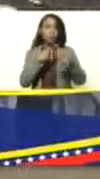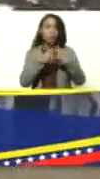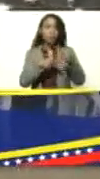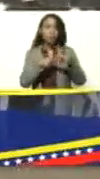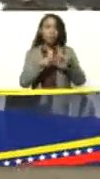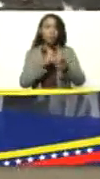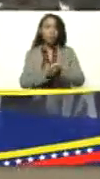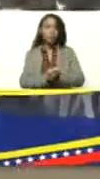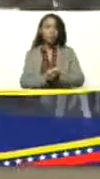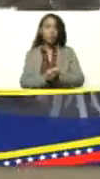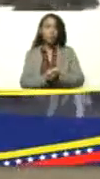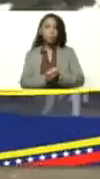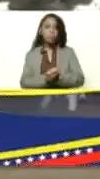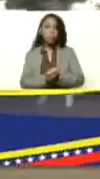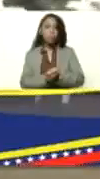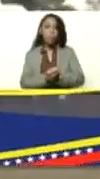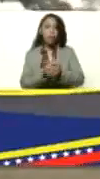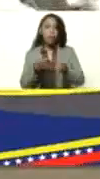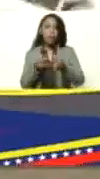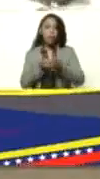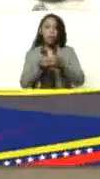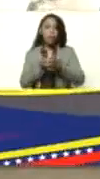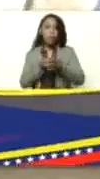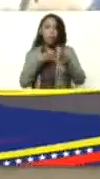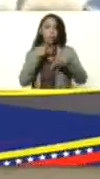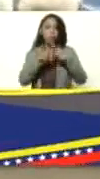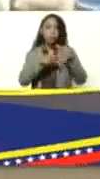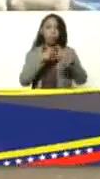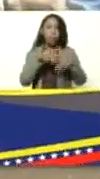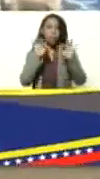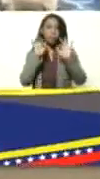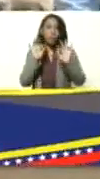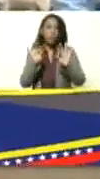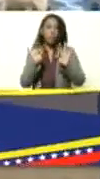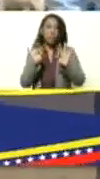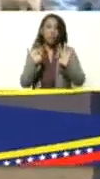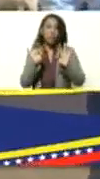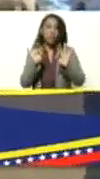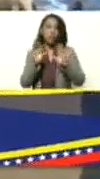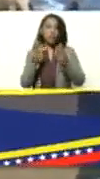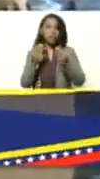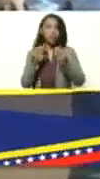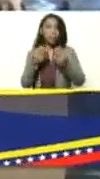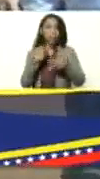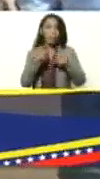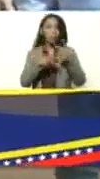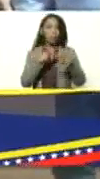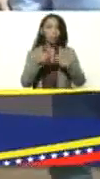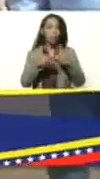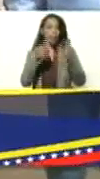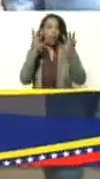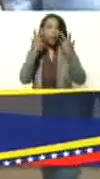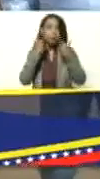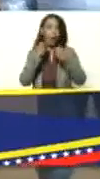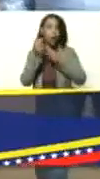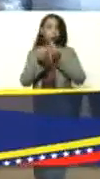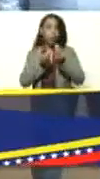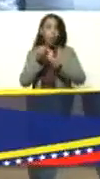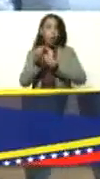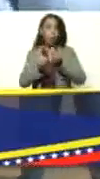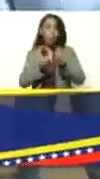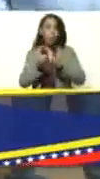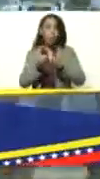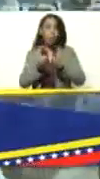Peñita unidad productiva específicamente tanto en la producción ovina como la